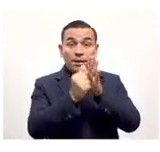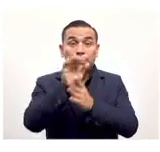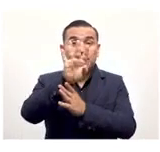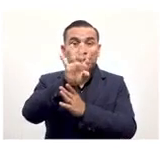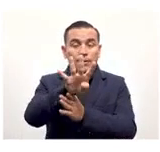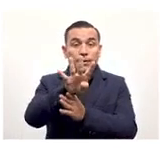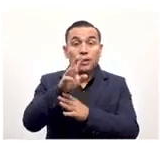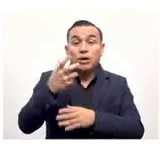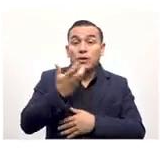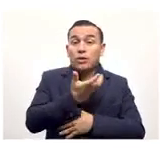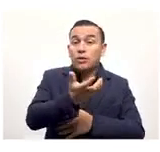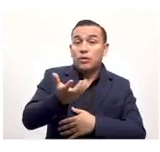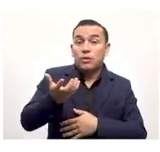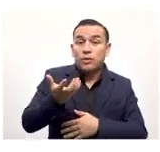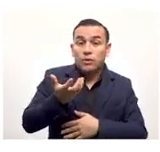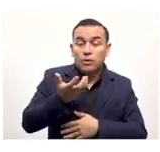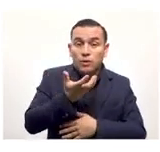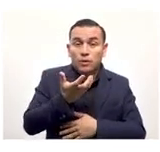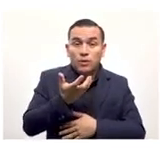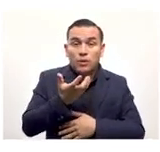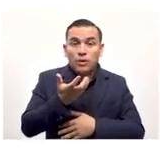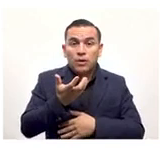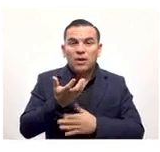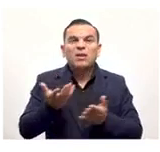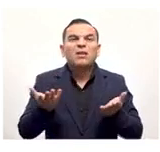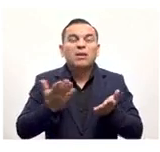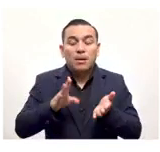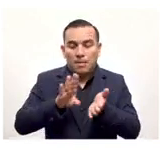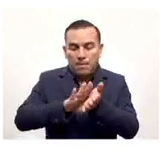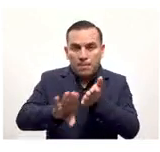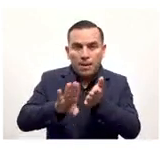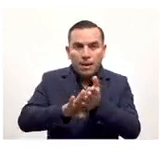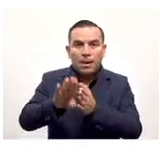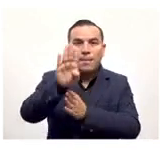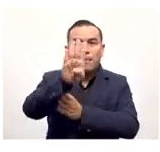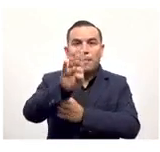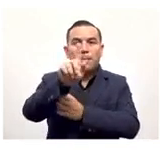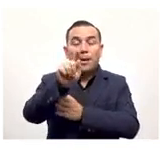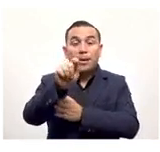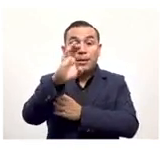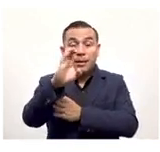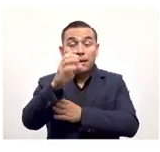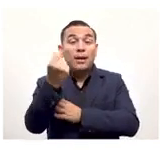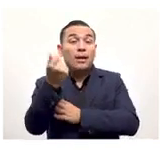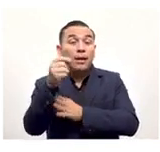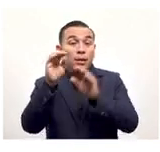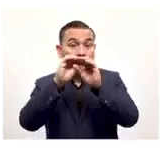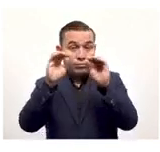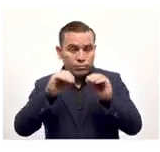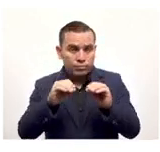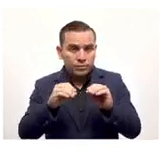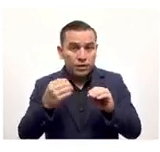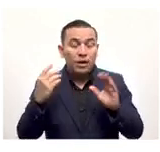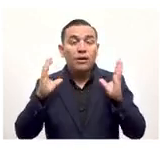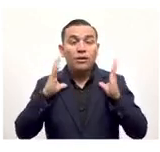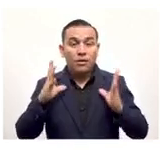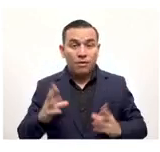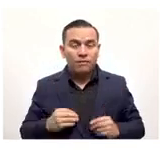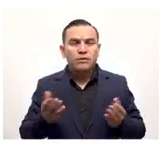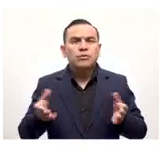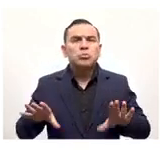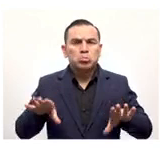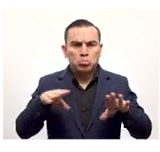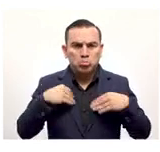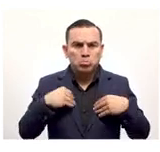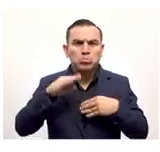Artículo 4. Todas las contribuciones tributarias podrán ser pagadas en Bitcoin. Es decir, el Estado aceptará Bitcoin para pagar impuestos.